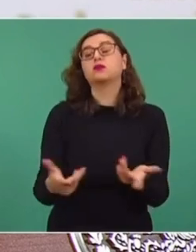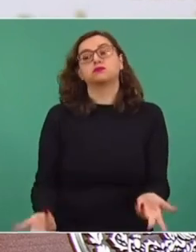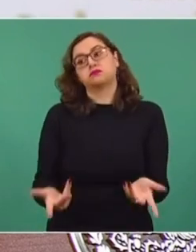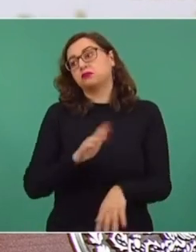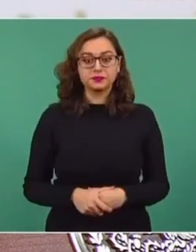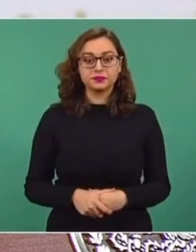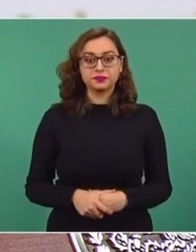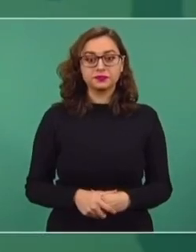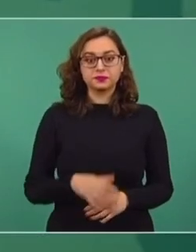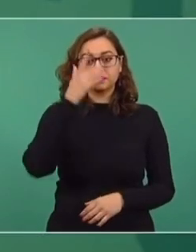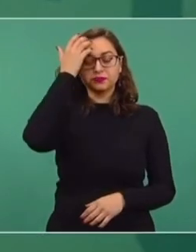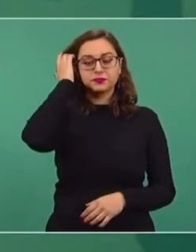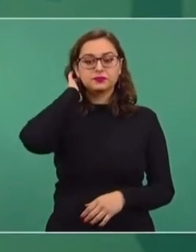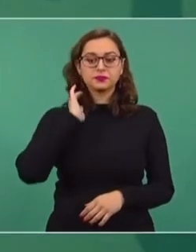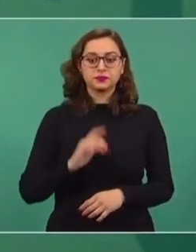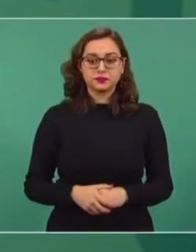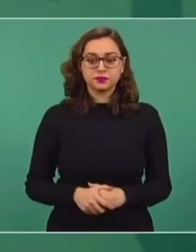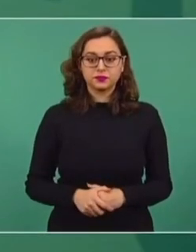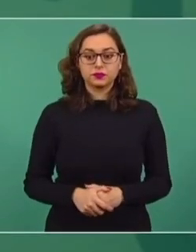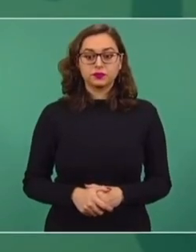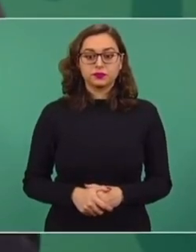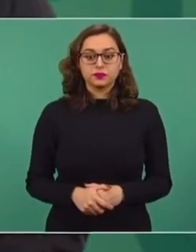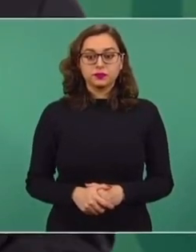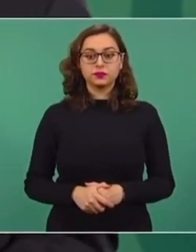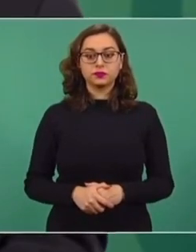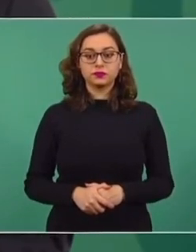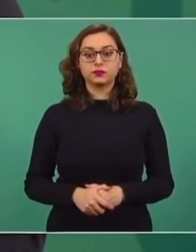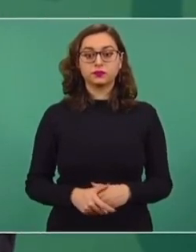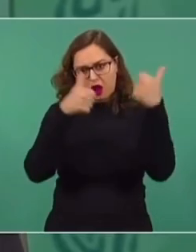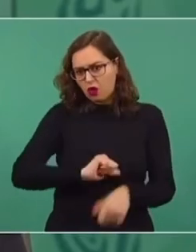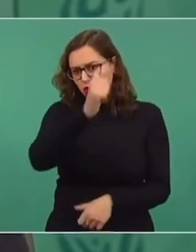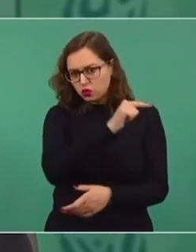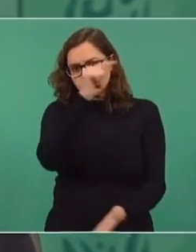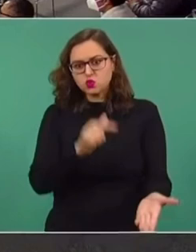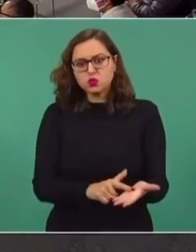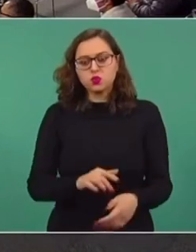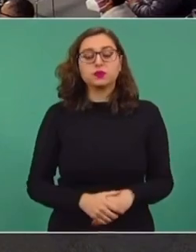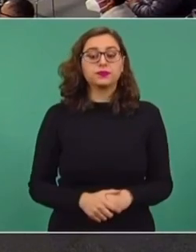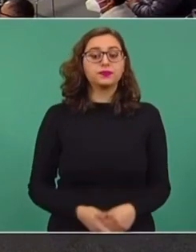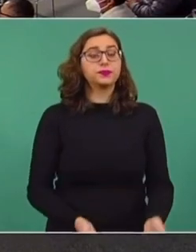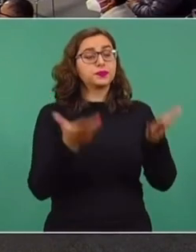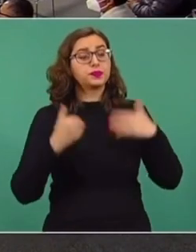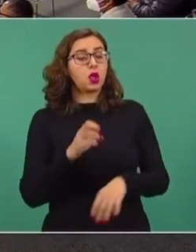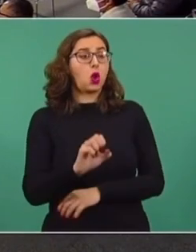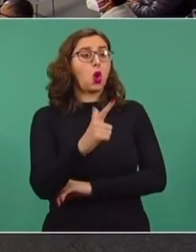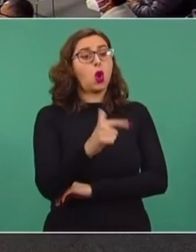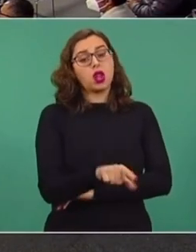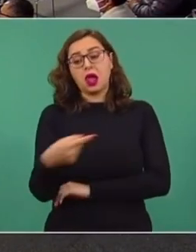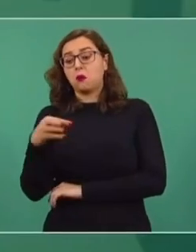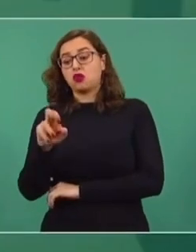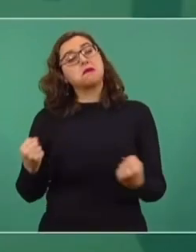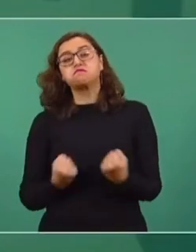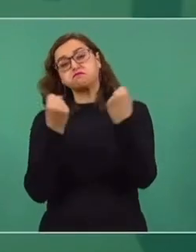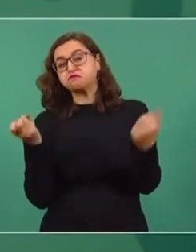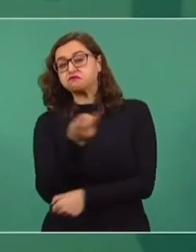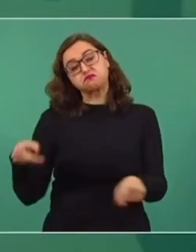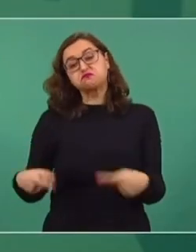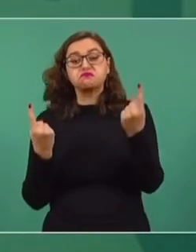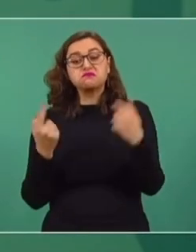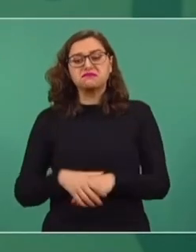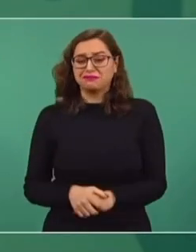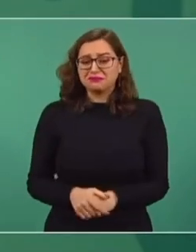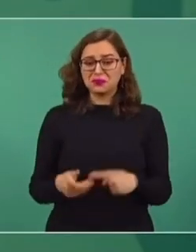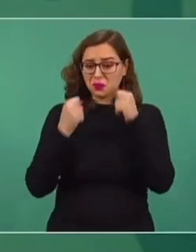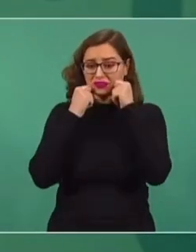Repito, vaya a ellos. No lo van a poder acreditar. ¿Y sobre la punta entre Olga Sánchez y Don Real? No me meto en eso, no, no, mire,